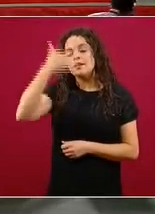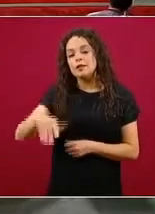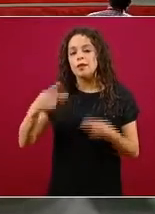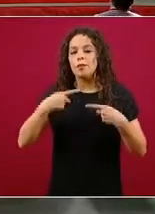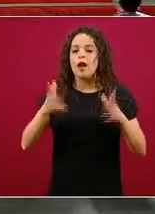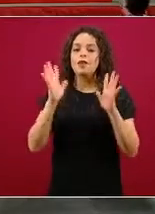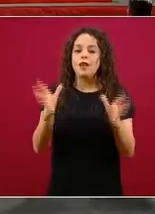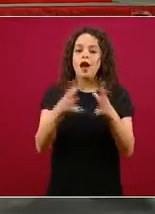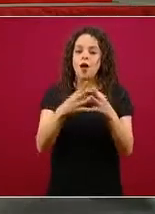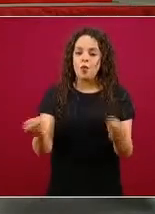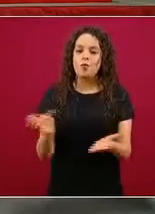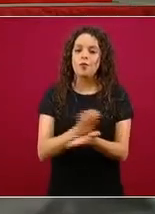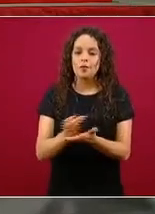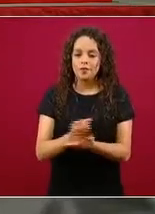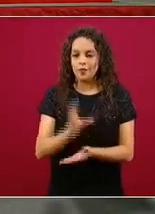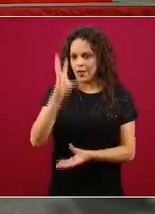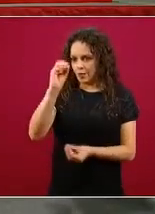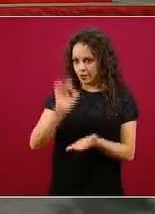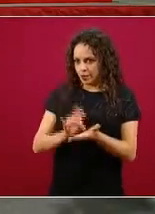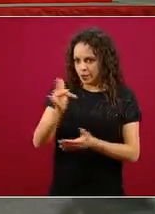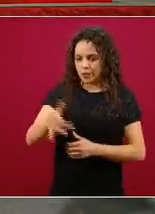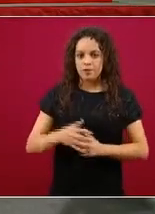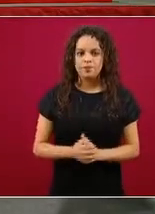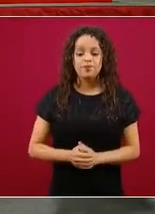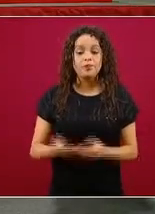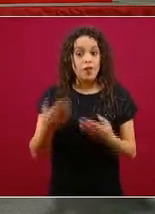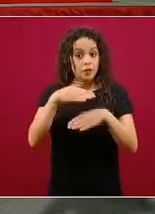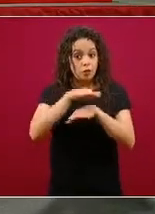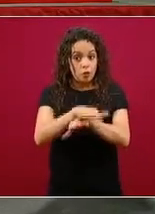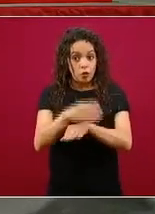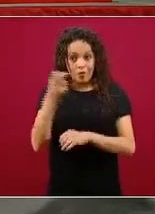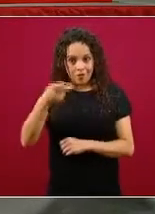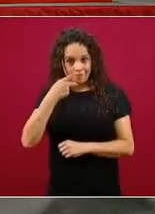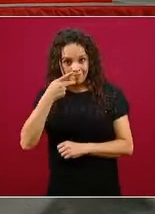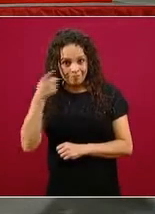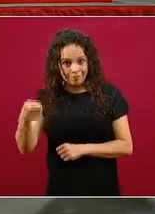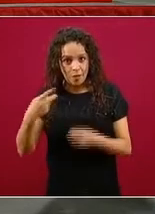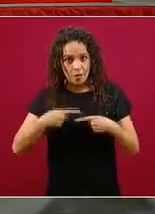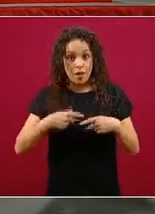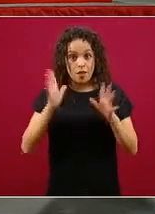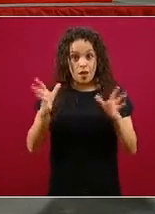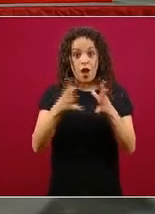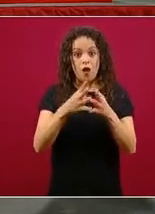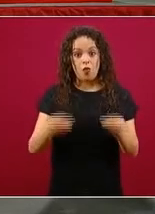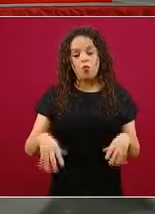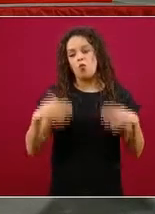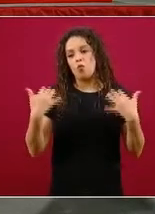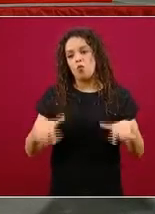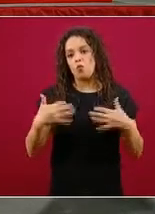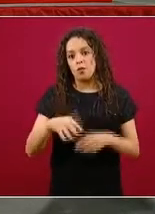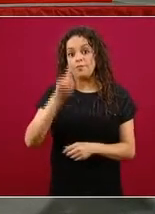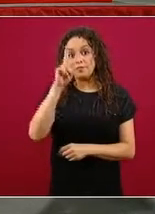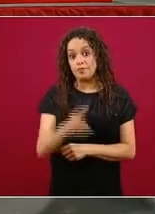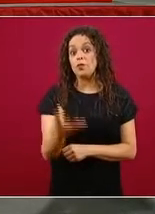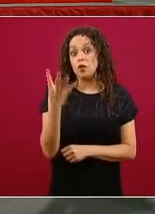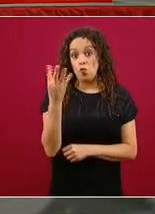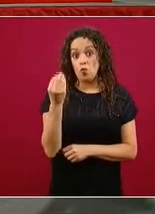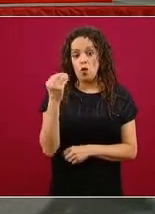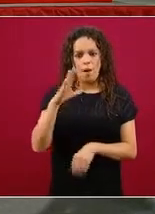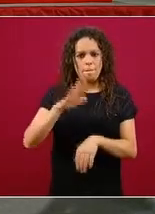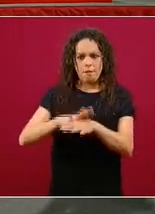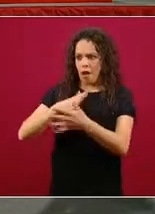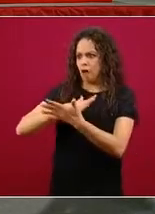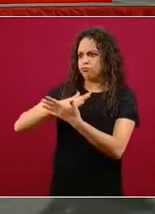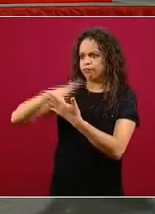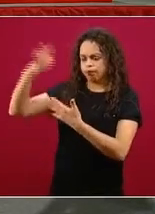Sobre los casos recuperados, efectivamente son muchos, de hecho son la gran mayoría y le pido al